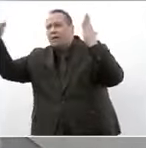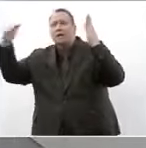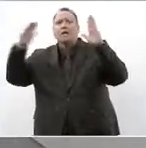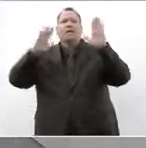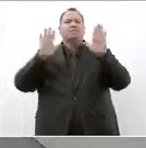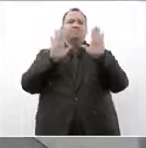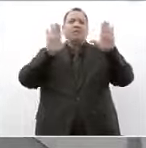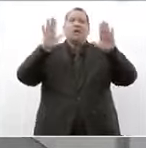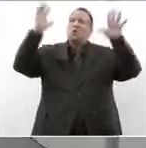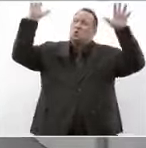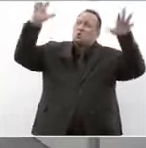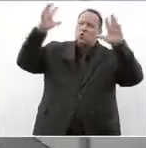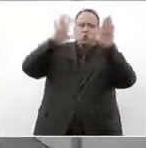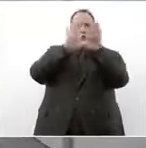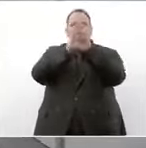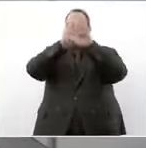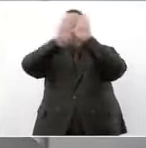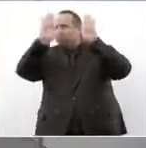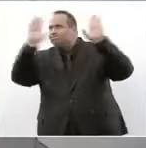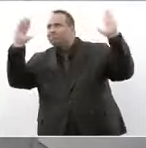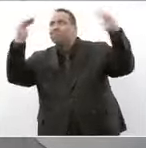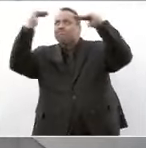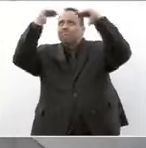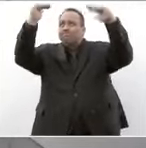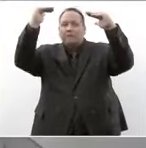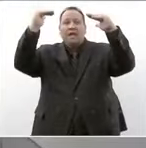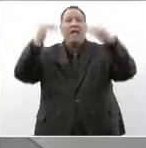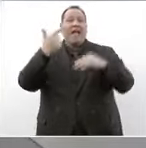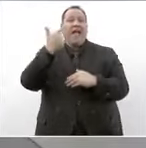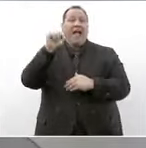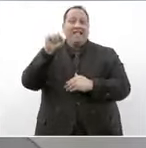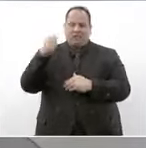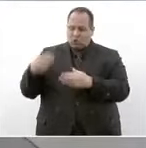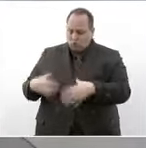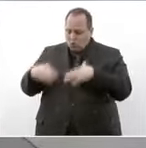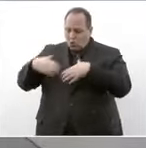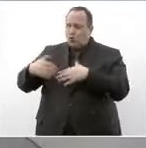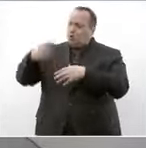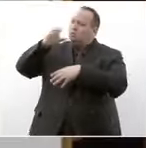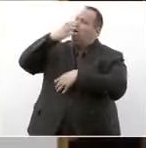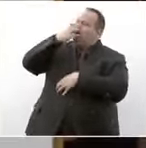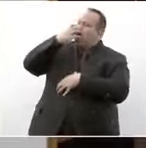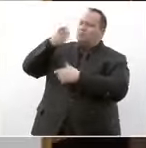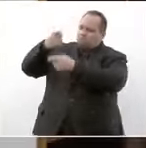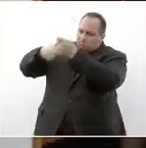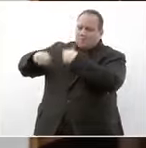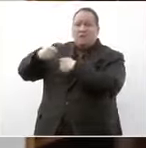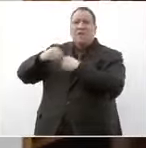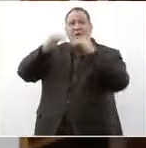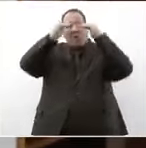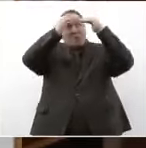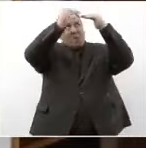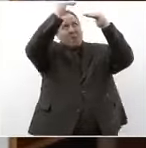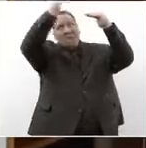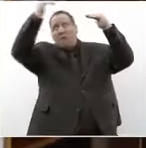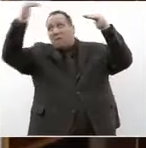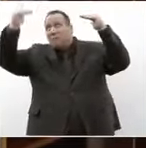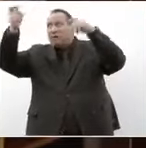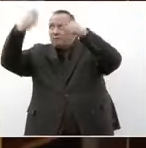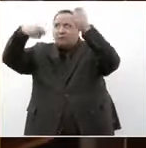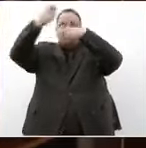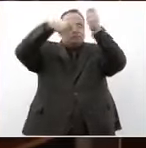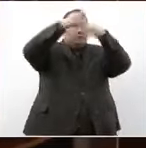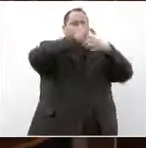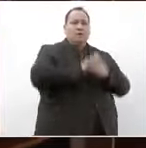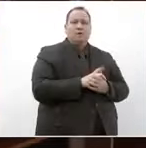aplicó impermeabilizante en azoteas se cambió el sistema de gases medicinales y se sustituyeron plafones de distintas áreas